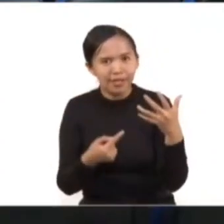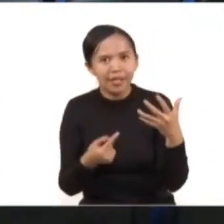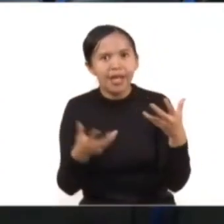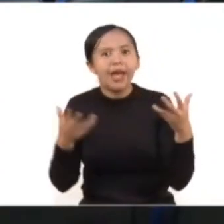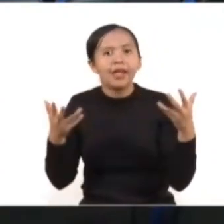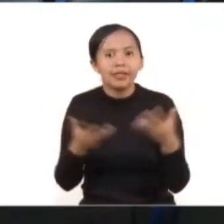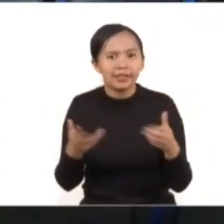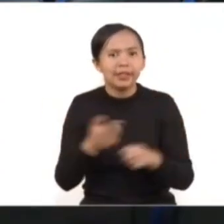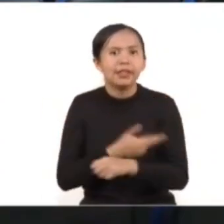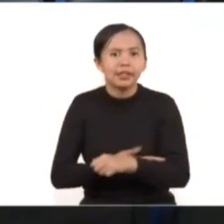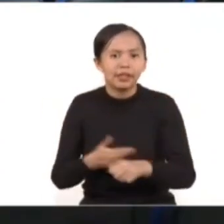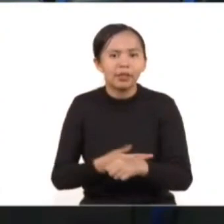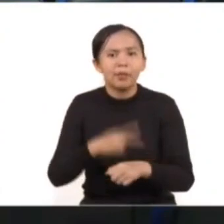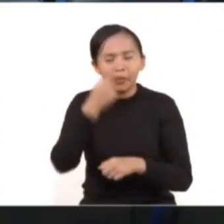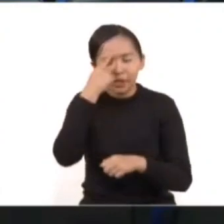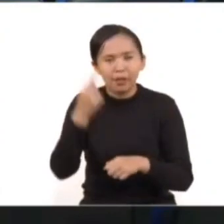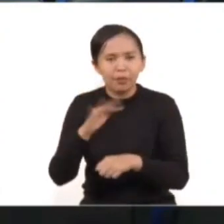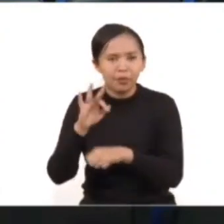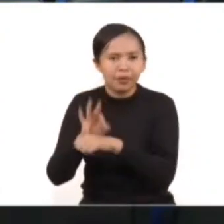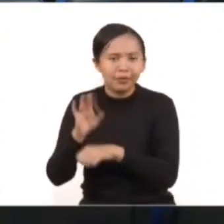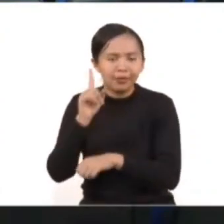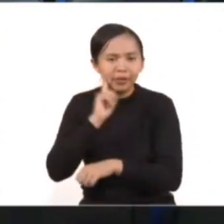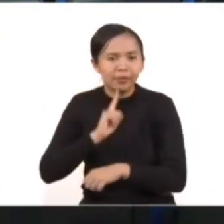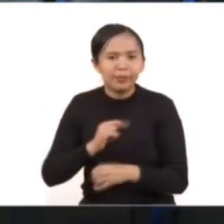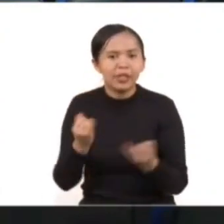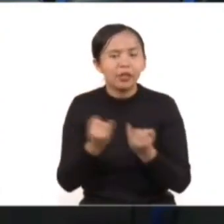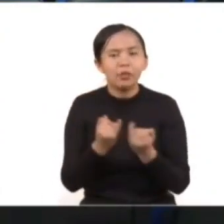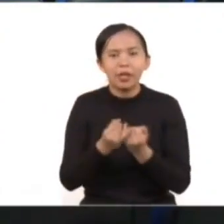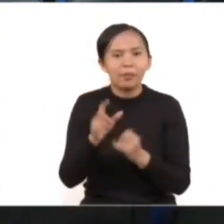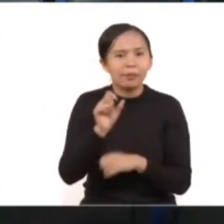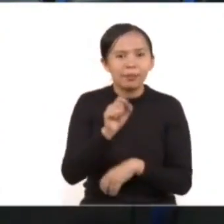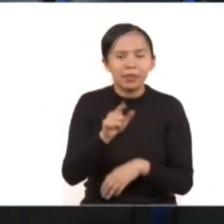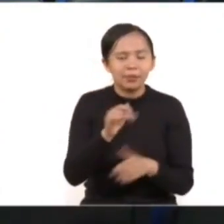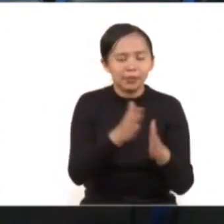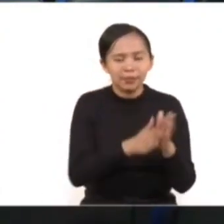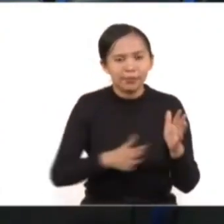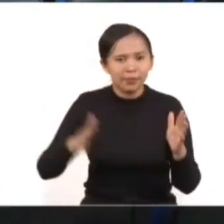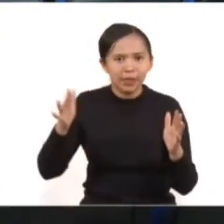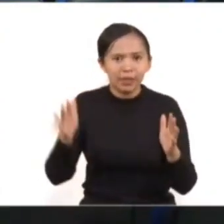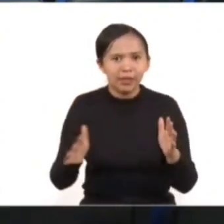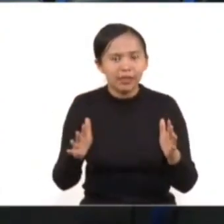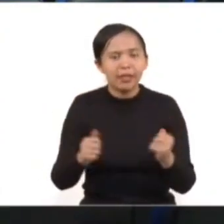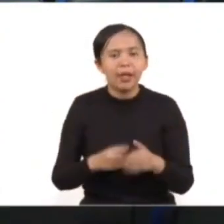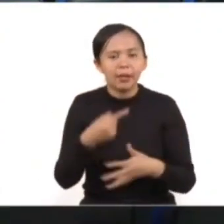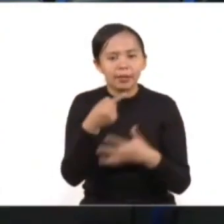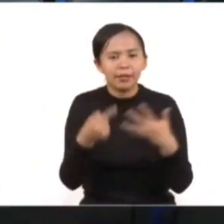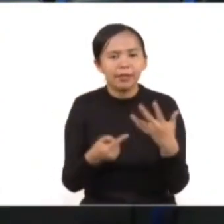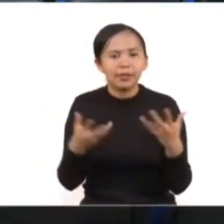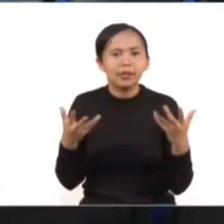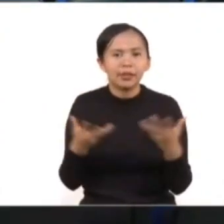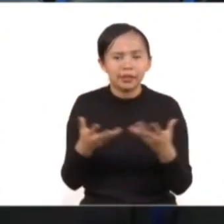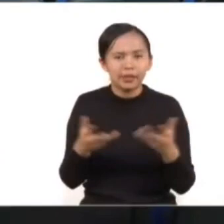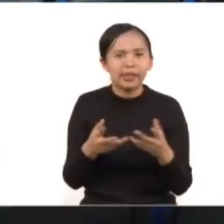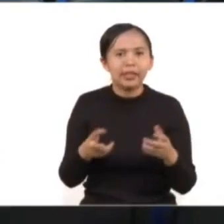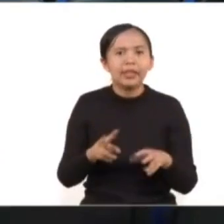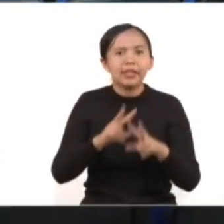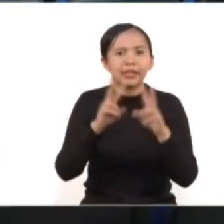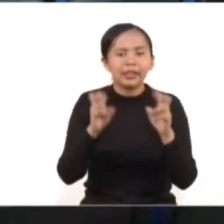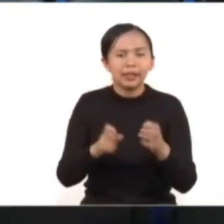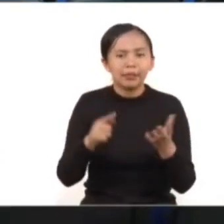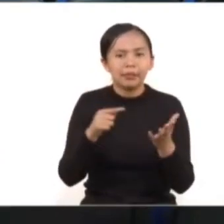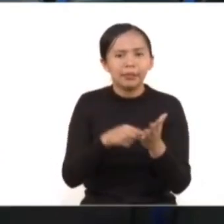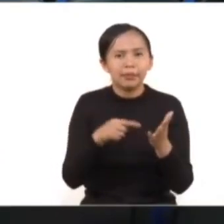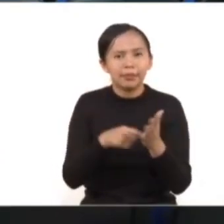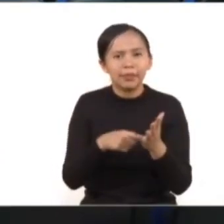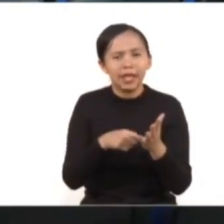este tenor. Igualmente, en el mismo periodo se han dictado medidas de protección contenidas en el Código Nacional